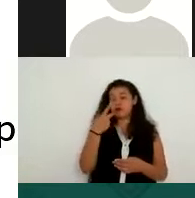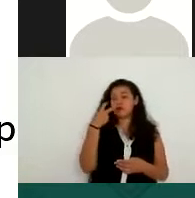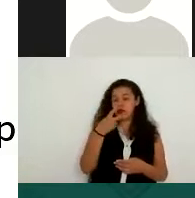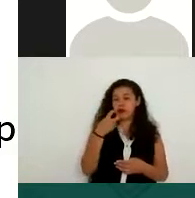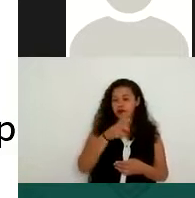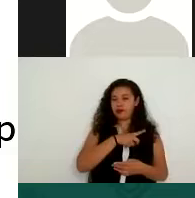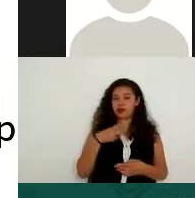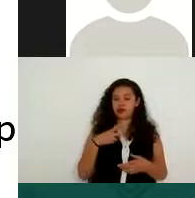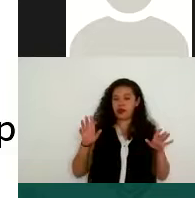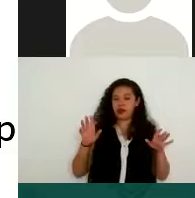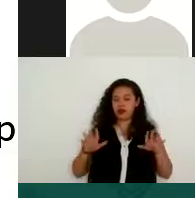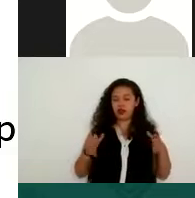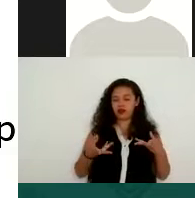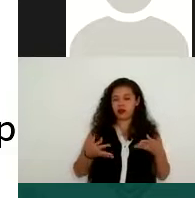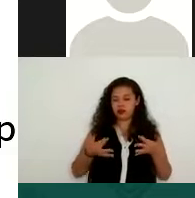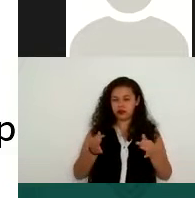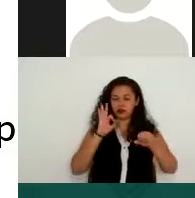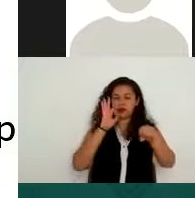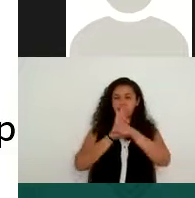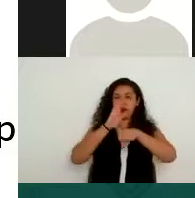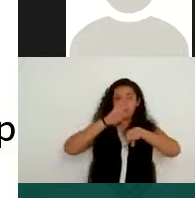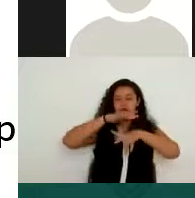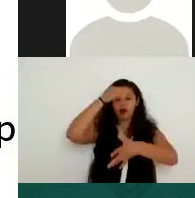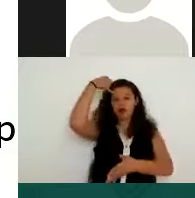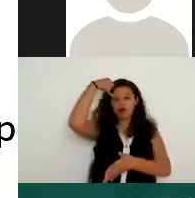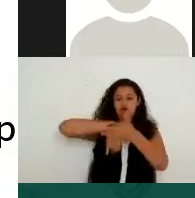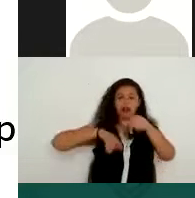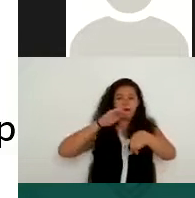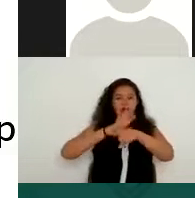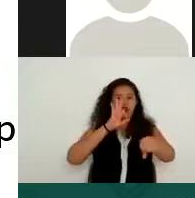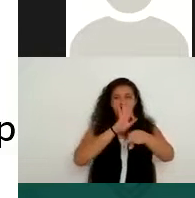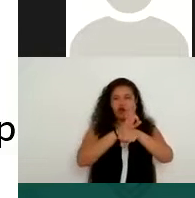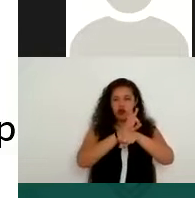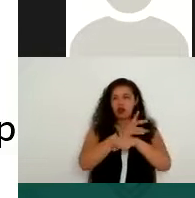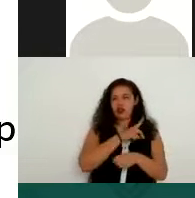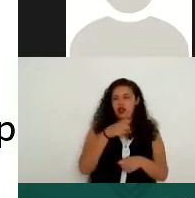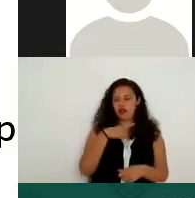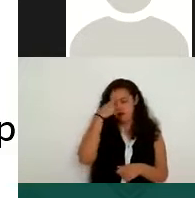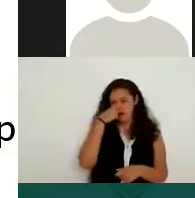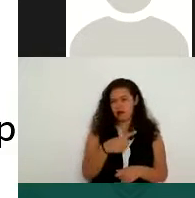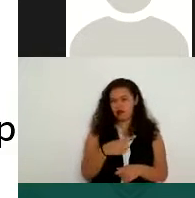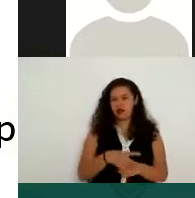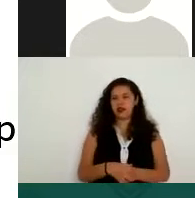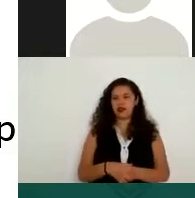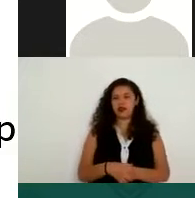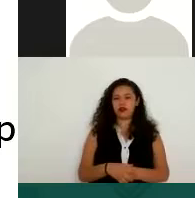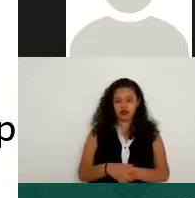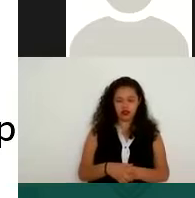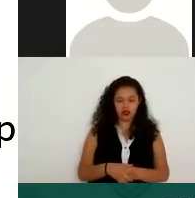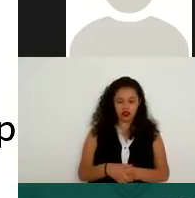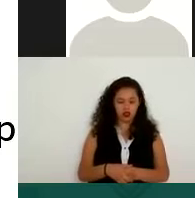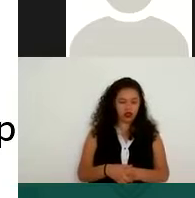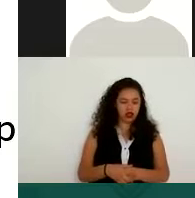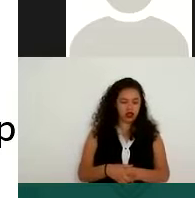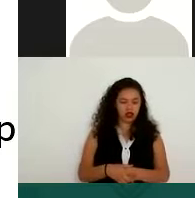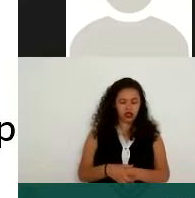protección más amplia. En el caso de la sensibilidad es esto de que es información que debemos tener un poco más cuidado